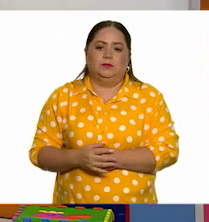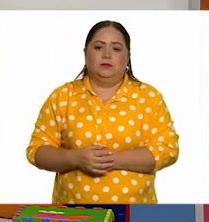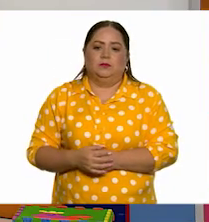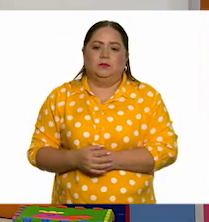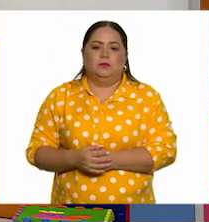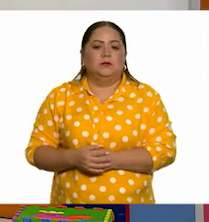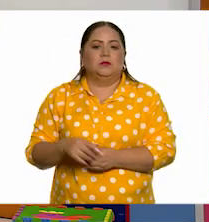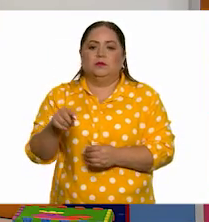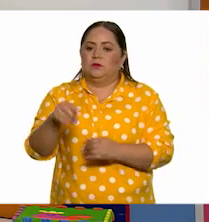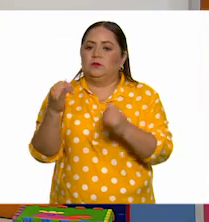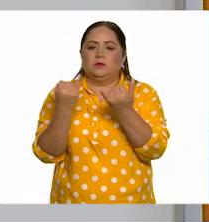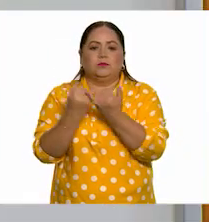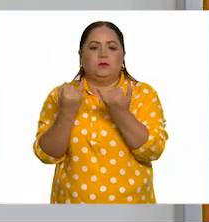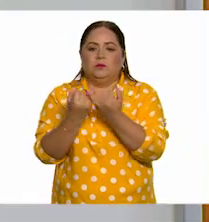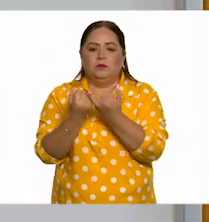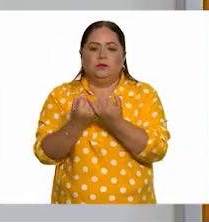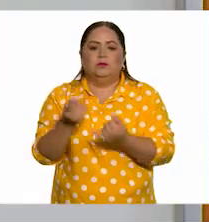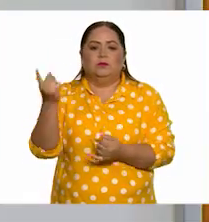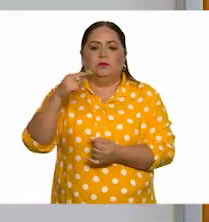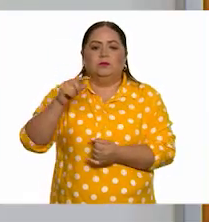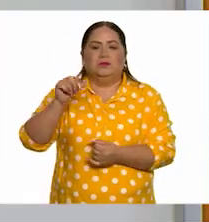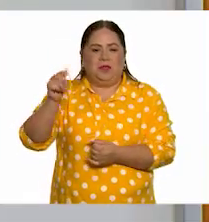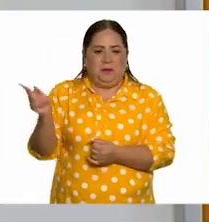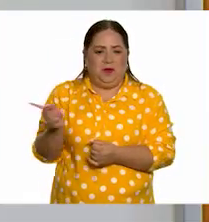Lo mismo acá, que fue otra pregunta.